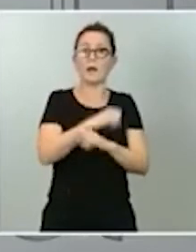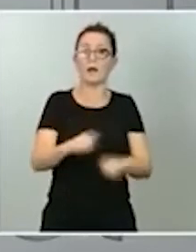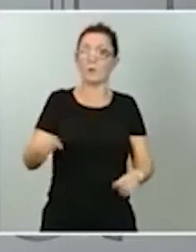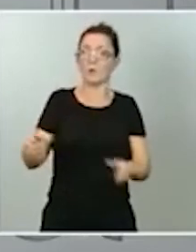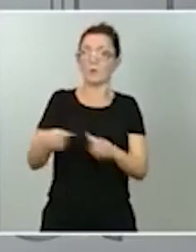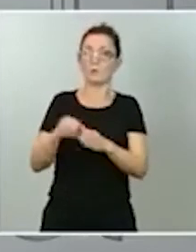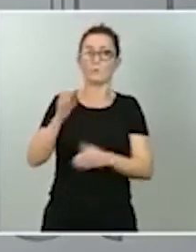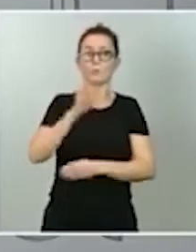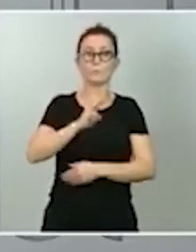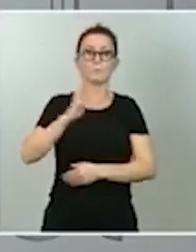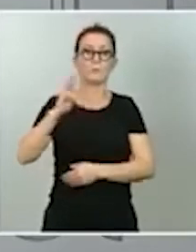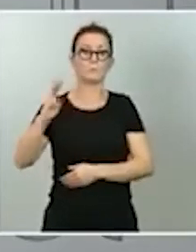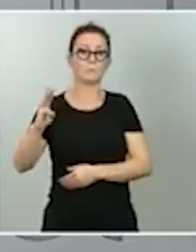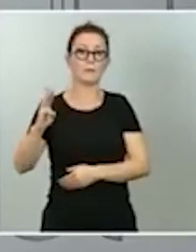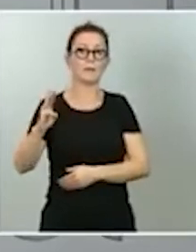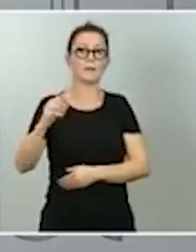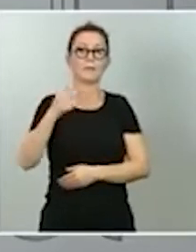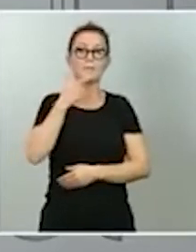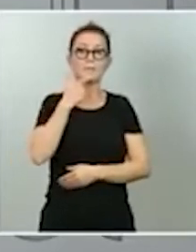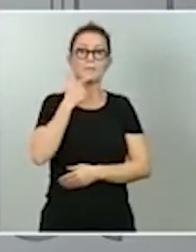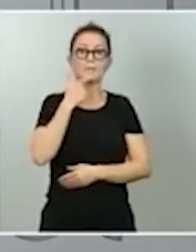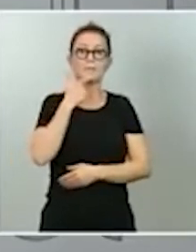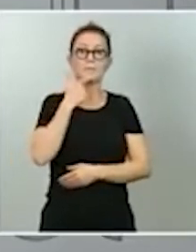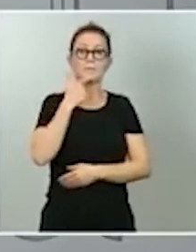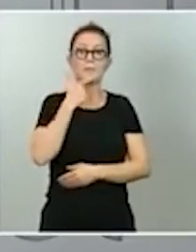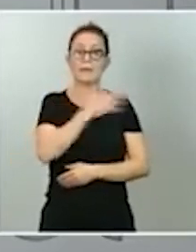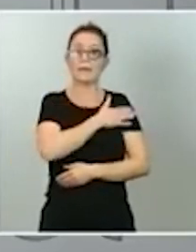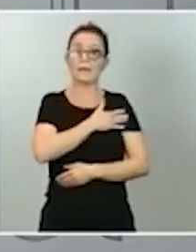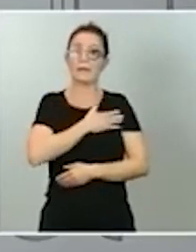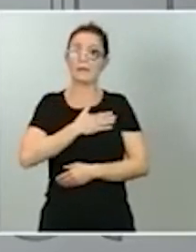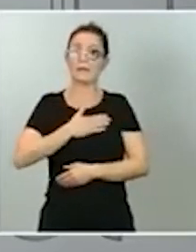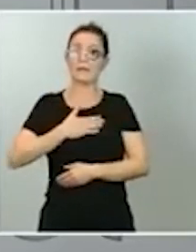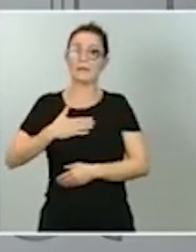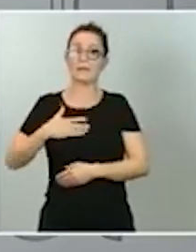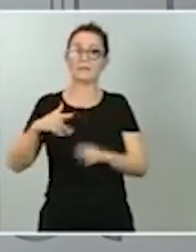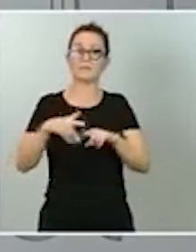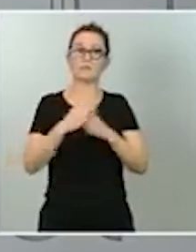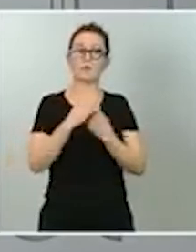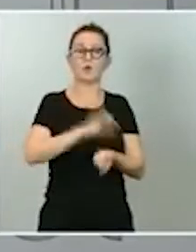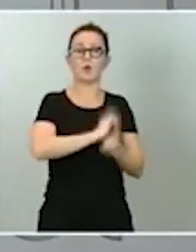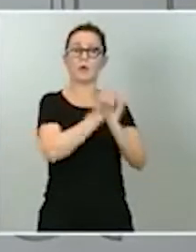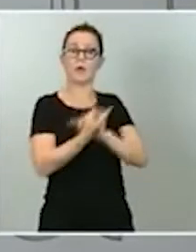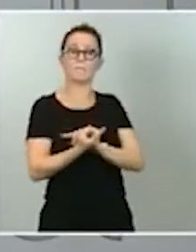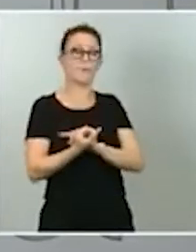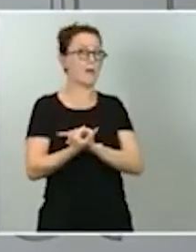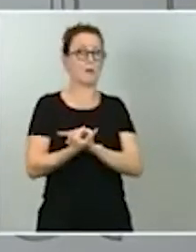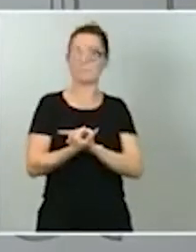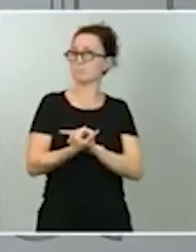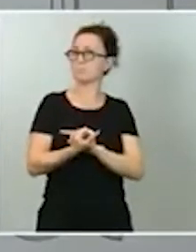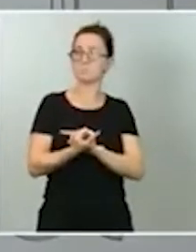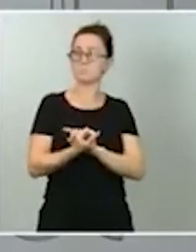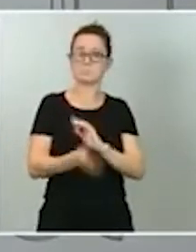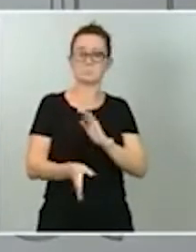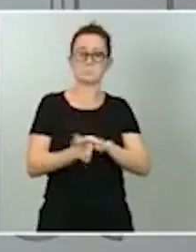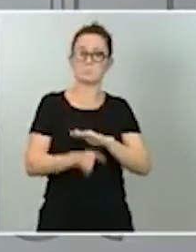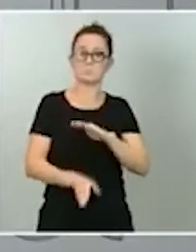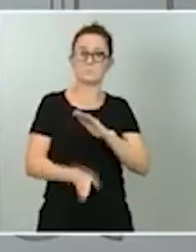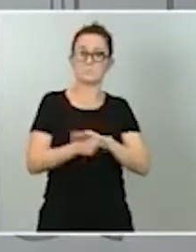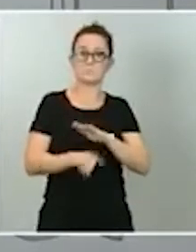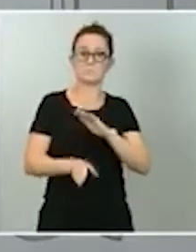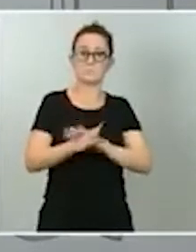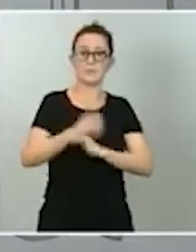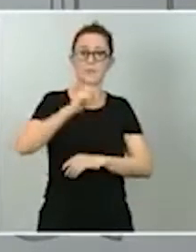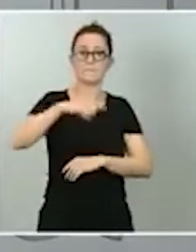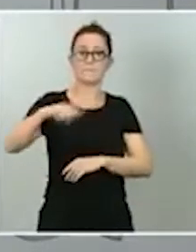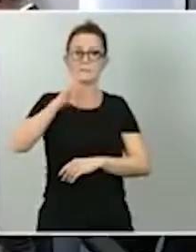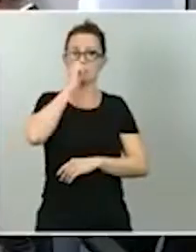momento ha manifestado su intención de abandonar esta situación intolerable para los próximos meses y para los próximos años. Ministra,